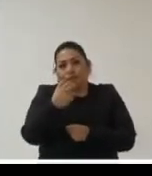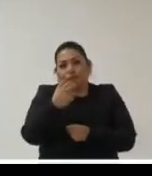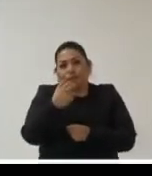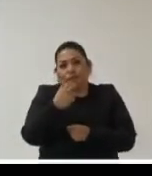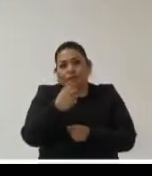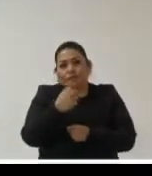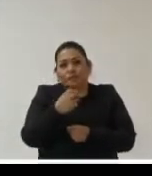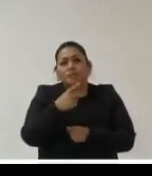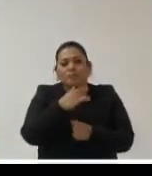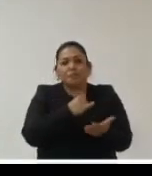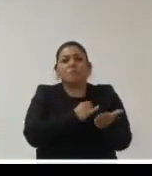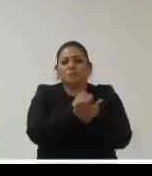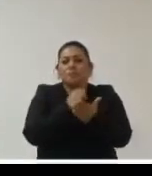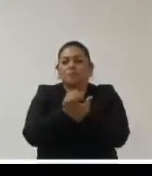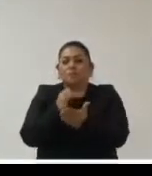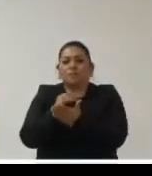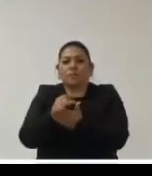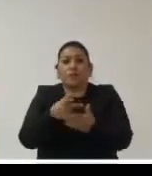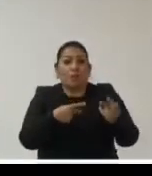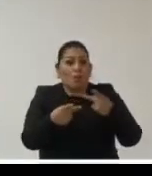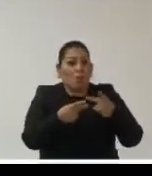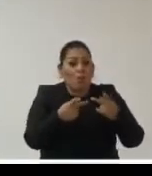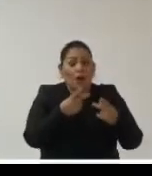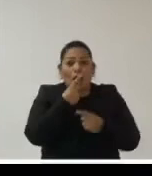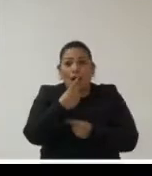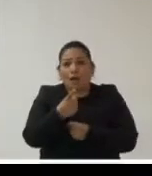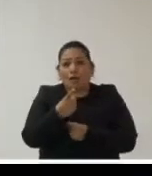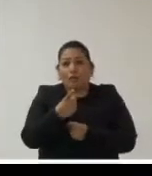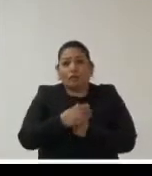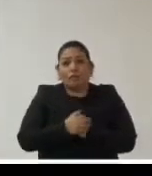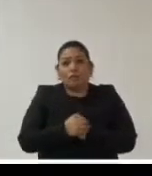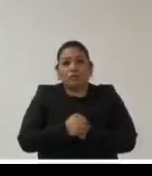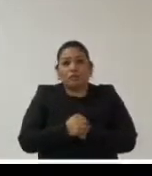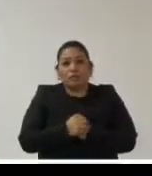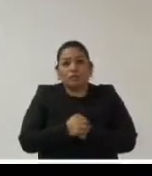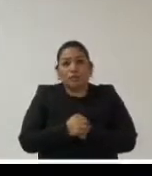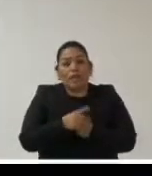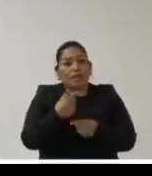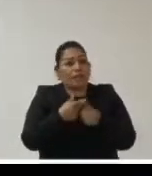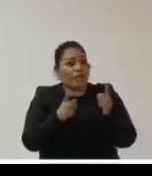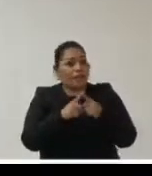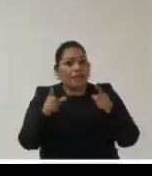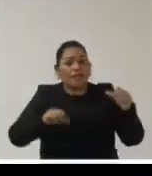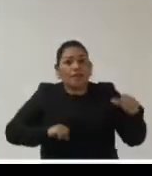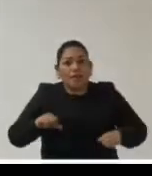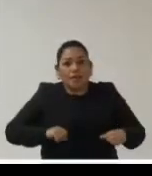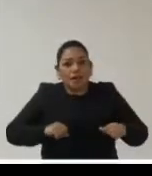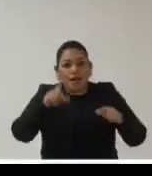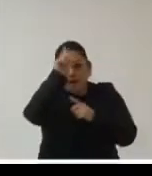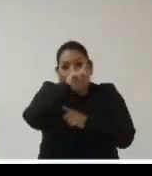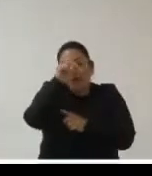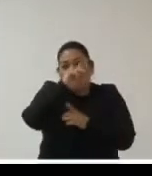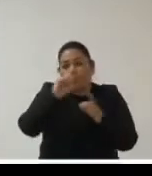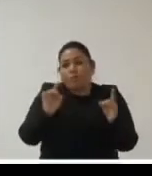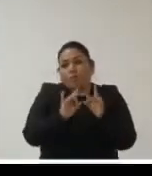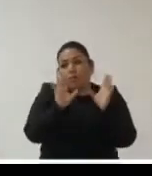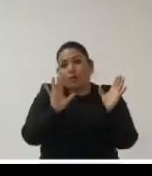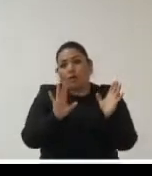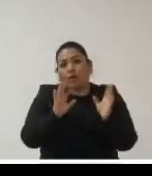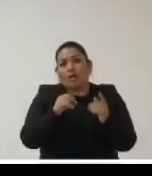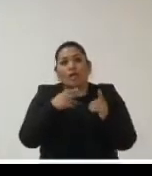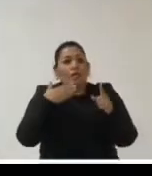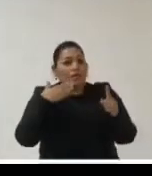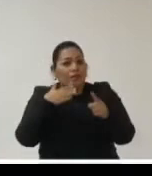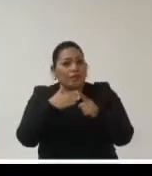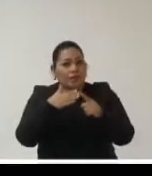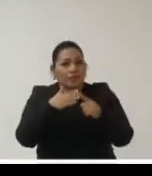determinadas decisiones y en la práctica y en lo que hemos dicho nosotros sostenidamente en distintas acciones que el Consejo por la Transparencia ha aprendido respecto